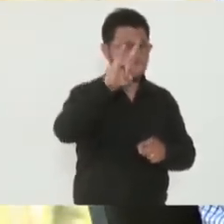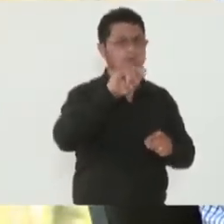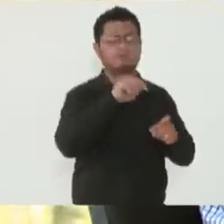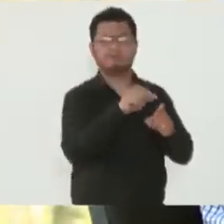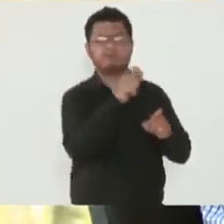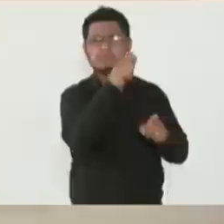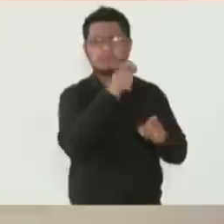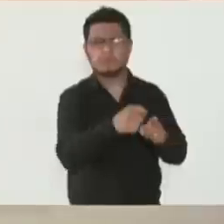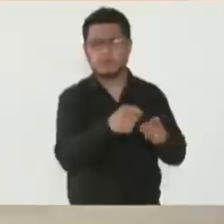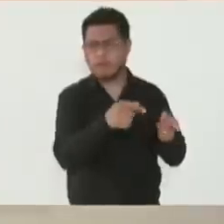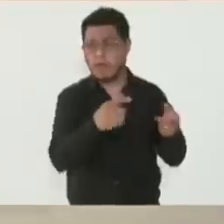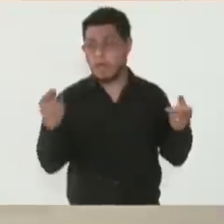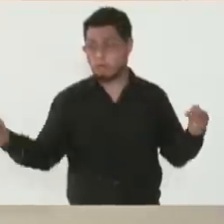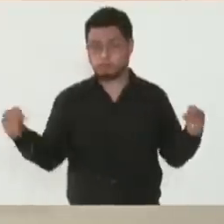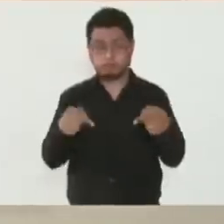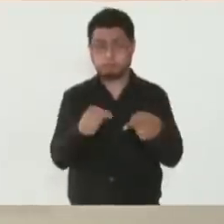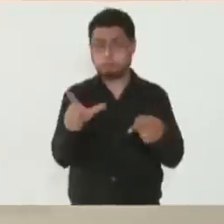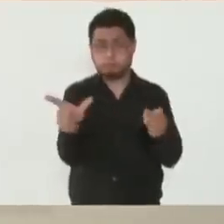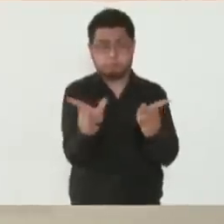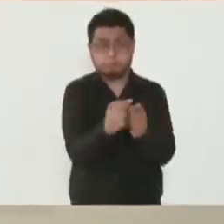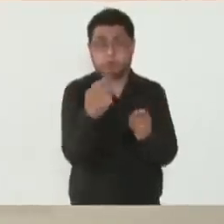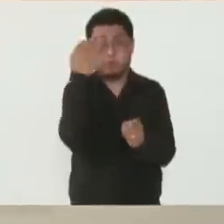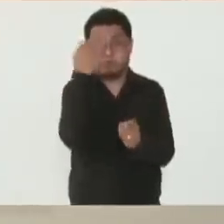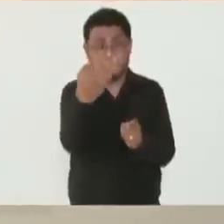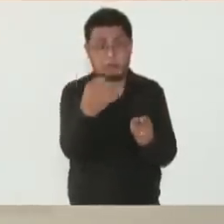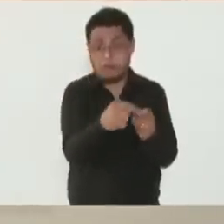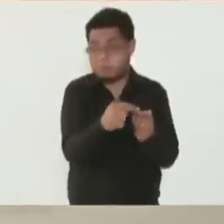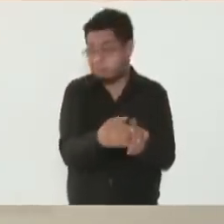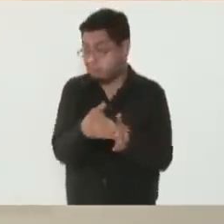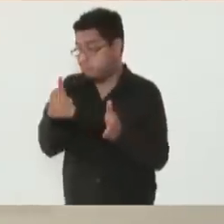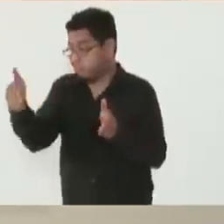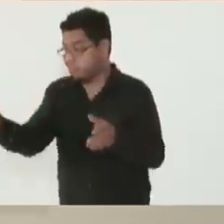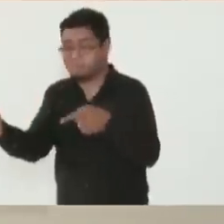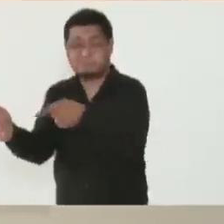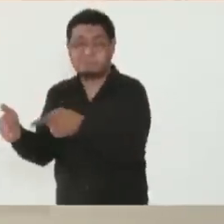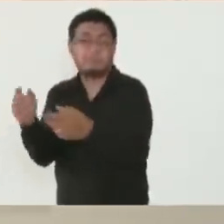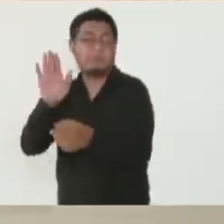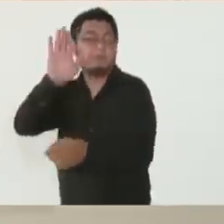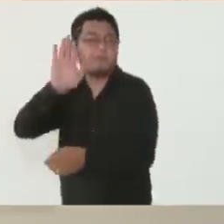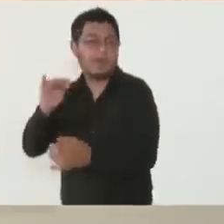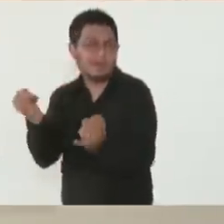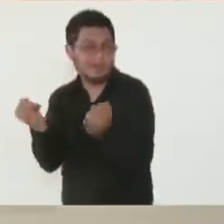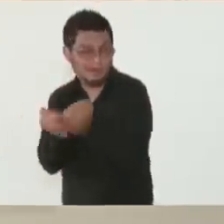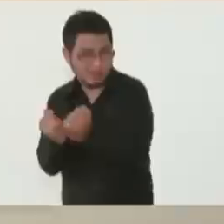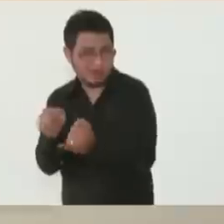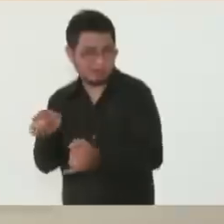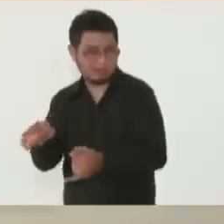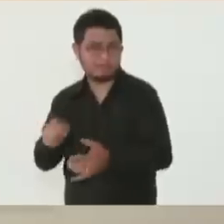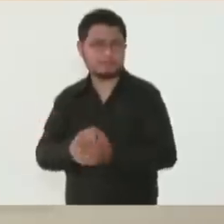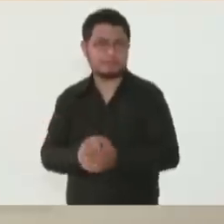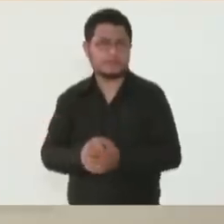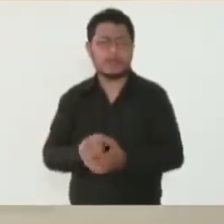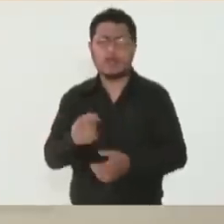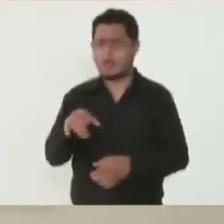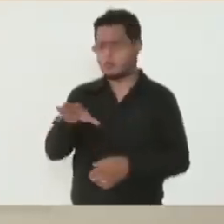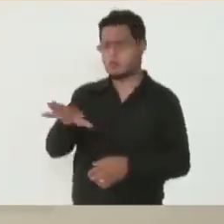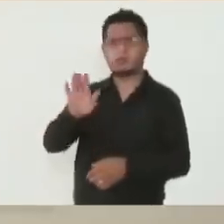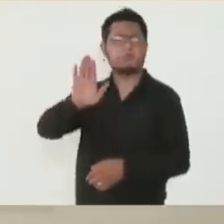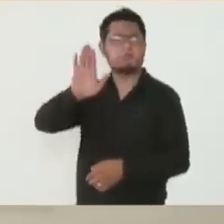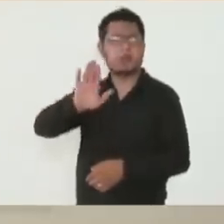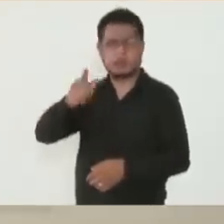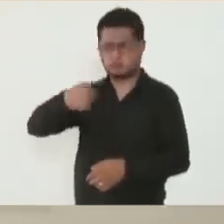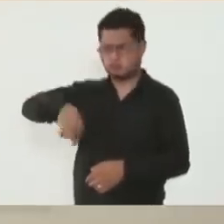meses. Entonces, creemos que es un gran logro, es un ejemplo de lo que puede ser la ingeniería mexicana.